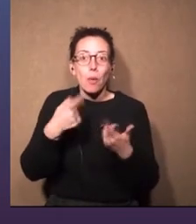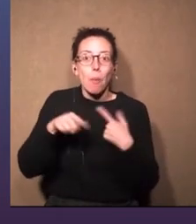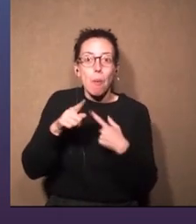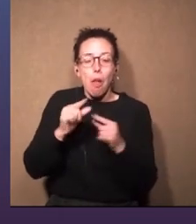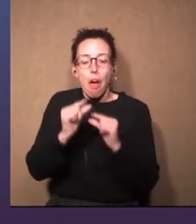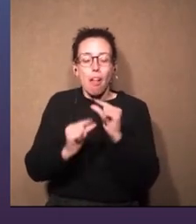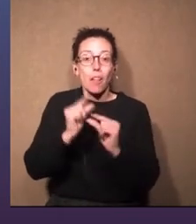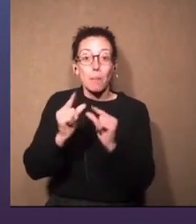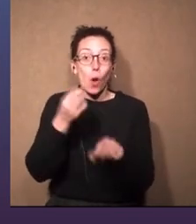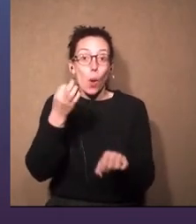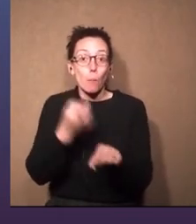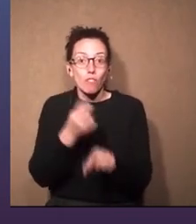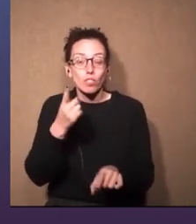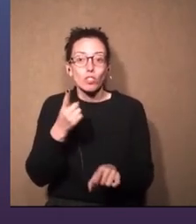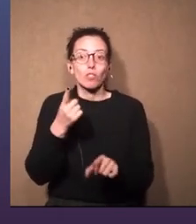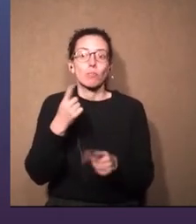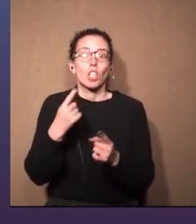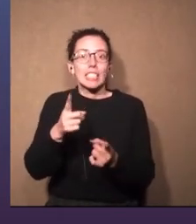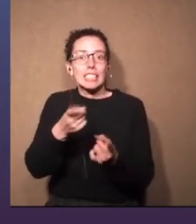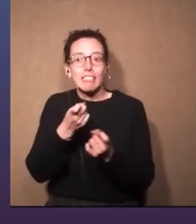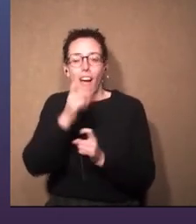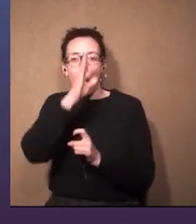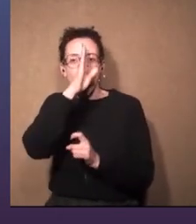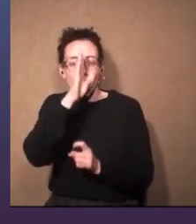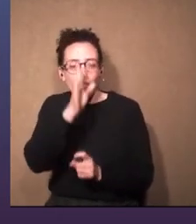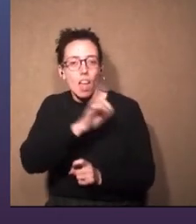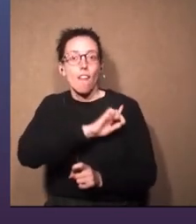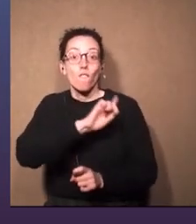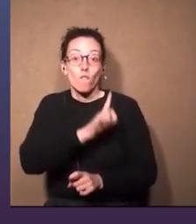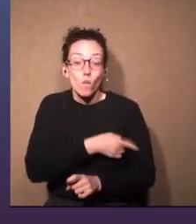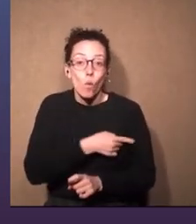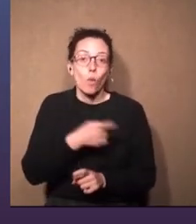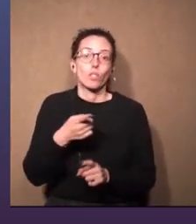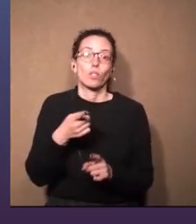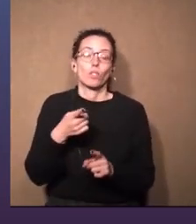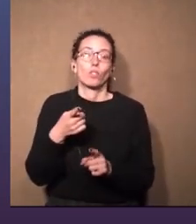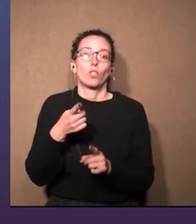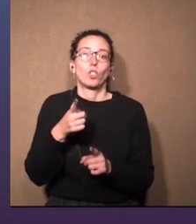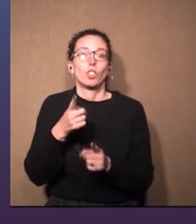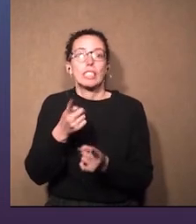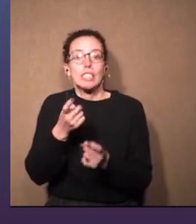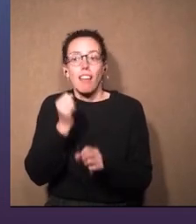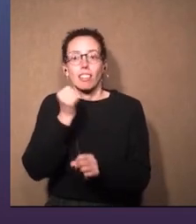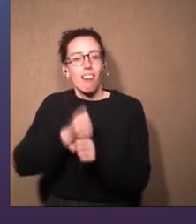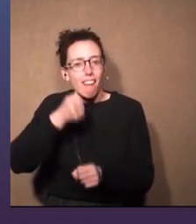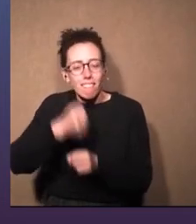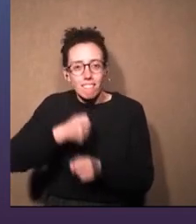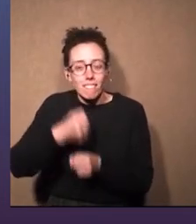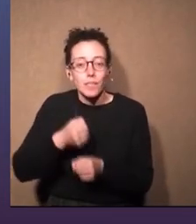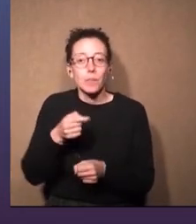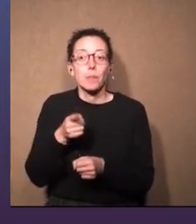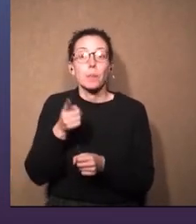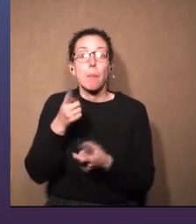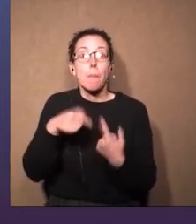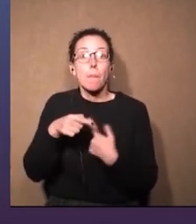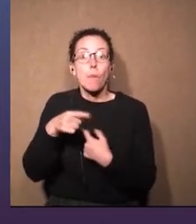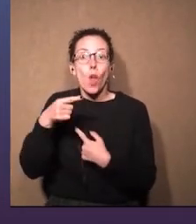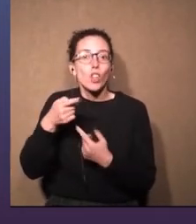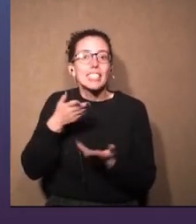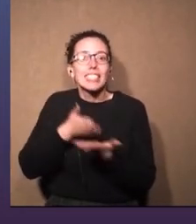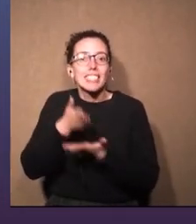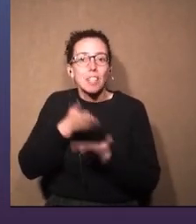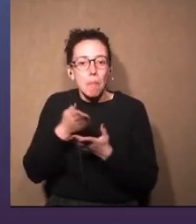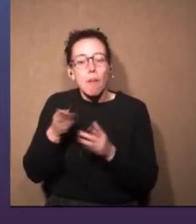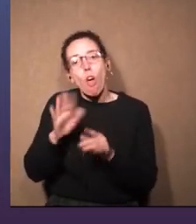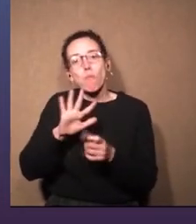Como que me demandó un montón de esfuerzo, me demandó un montón de trabajo, pero